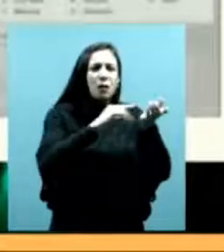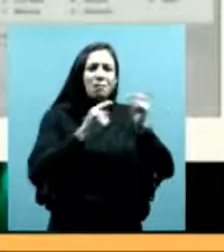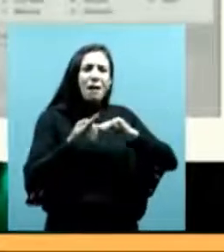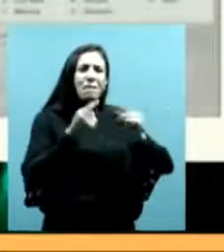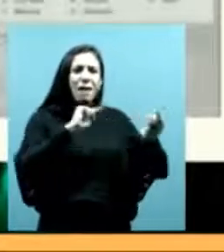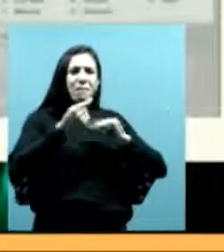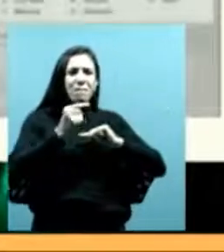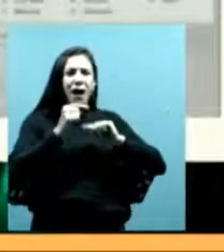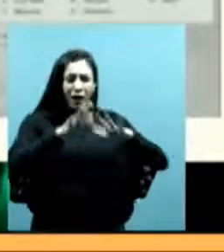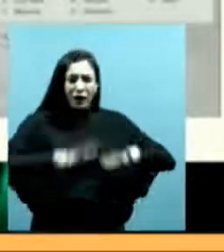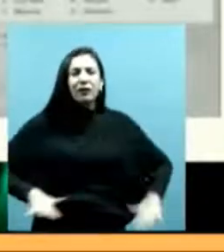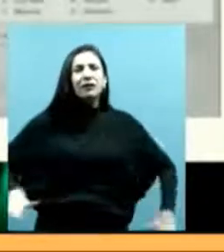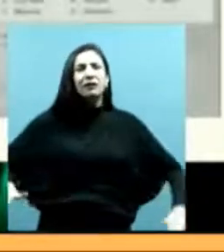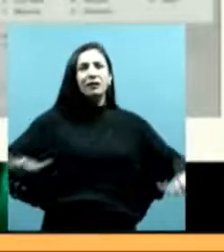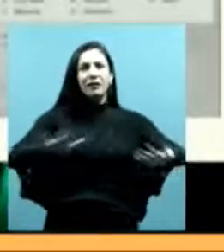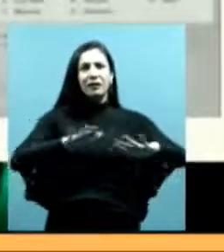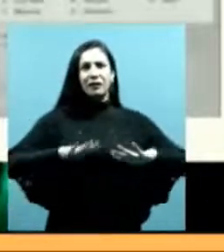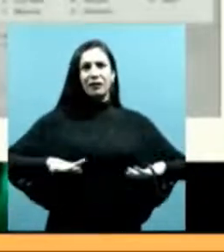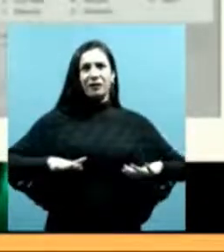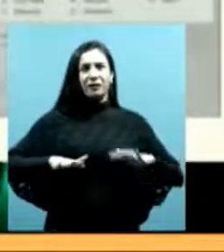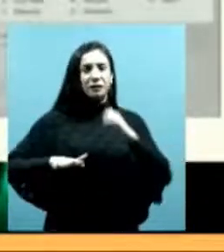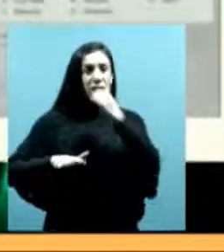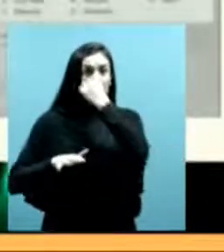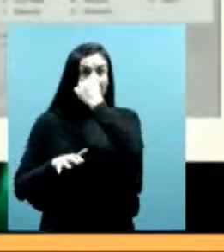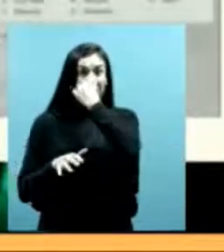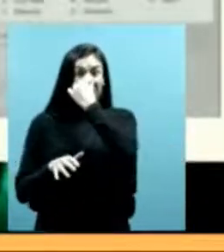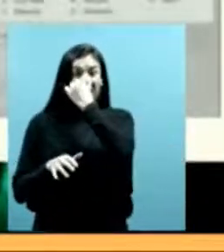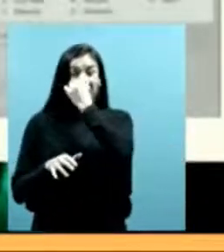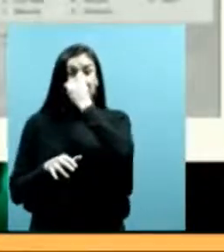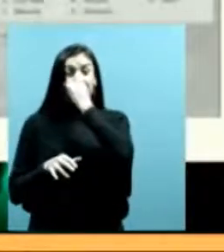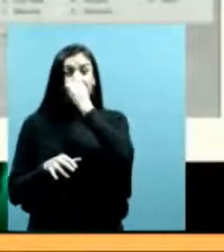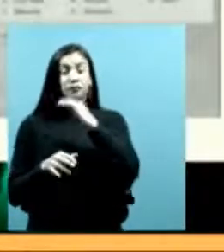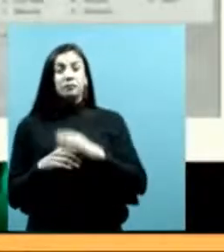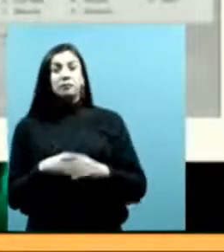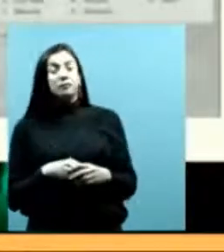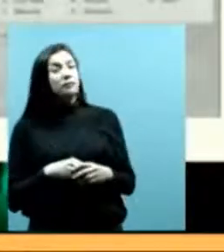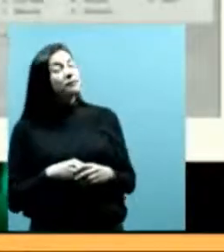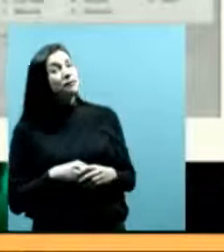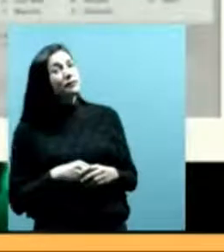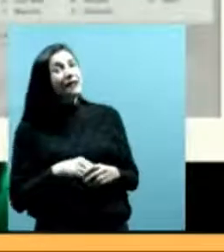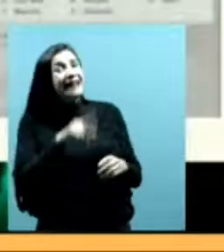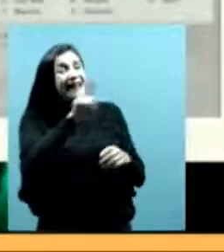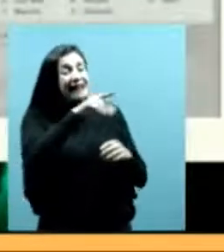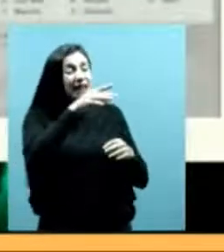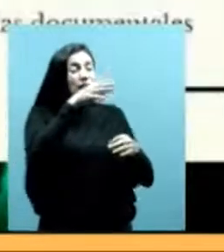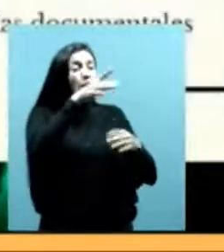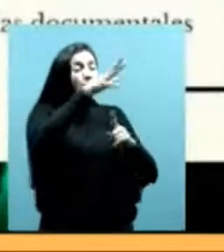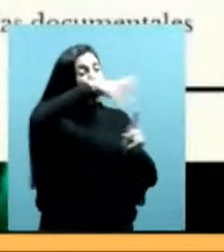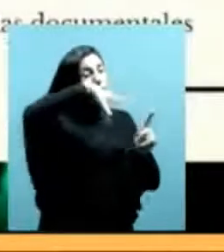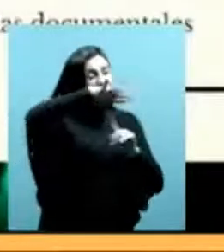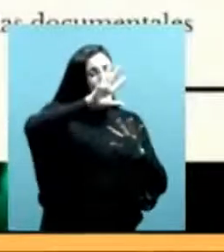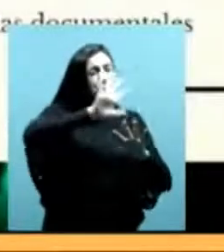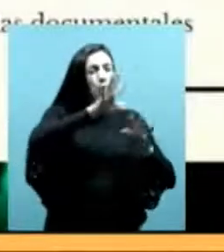contexto porque voy a centrar la discusión en ese contexto jurídico en particular.